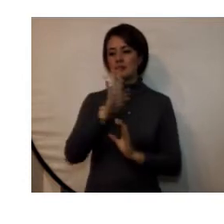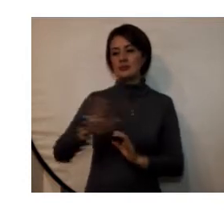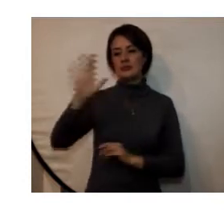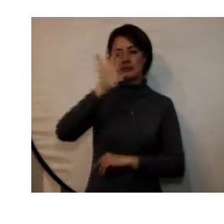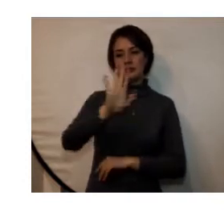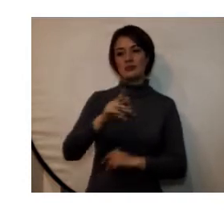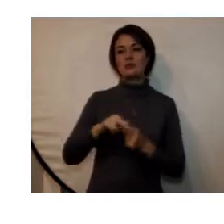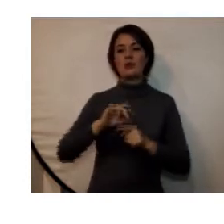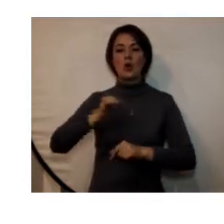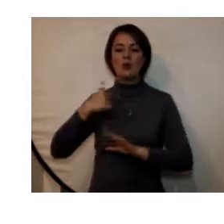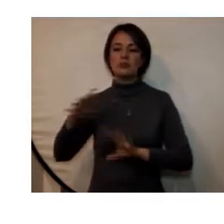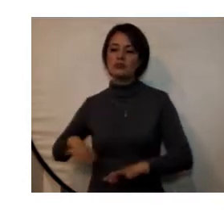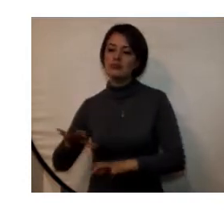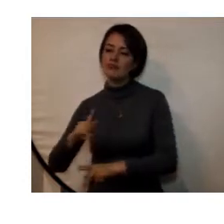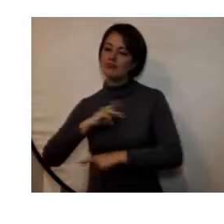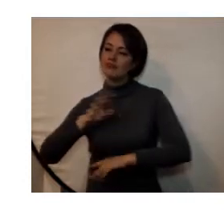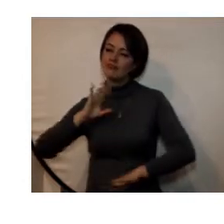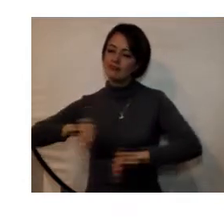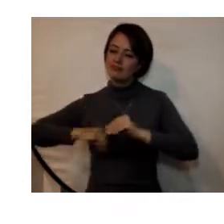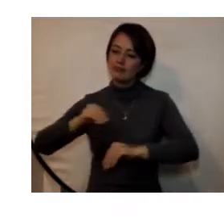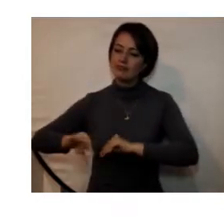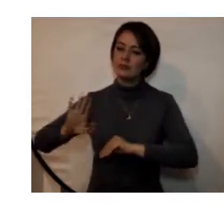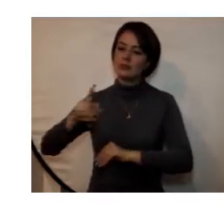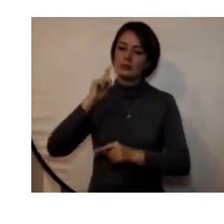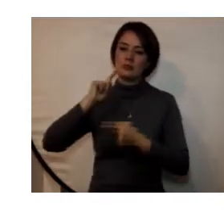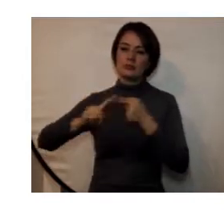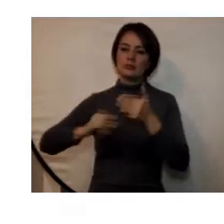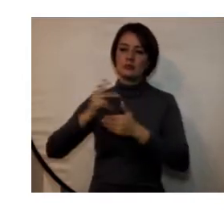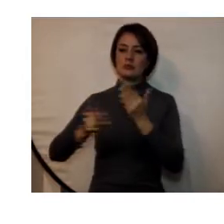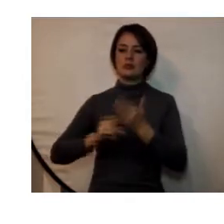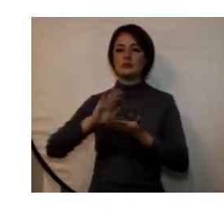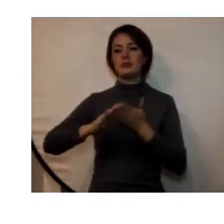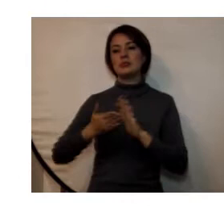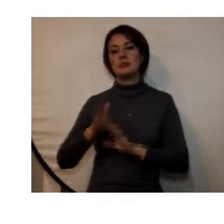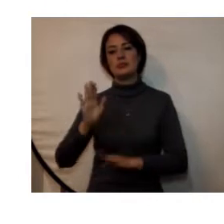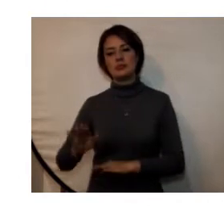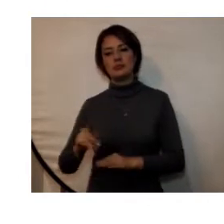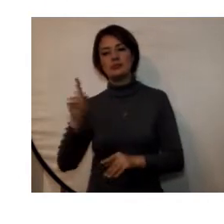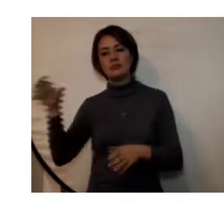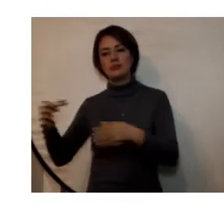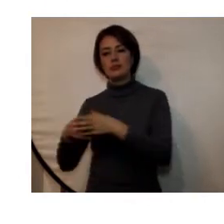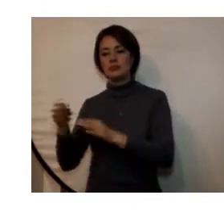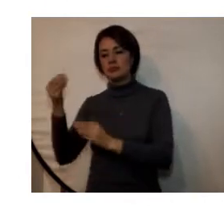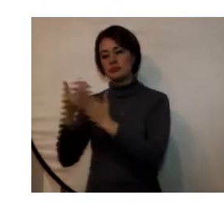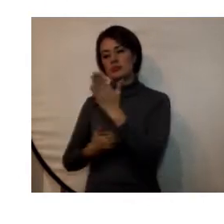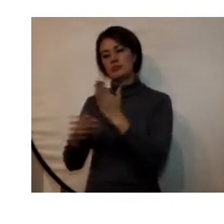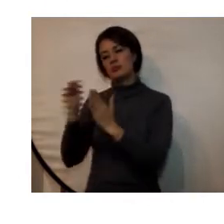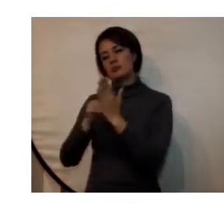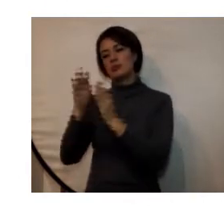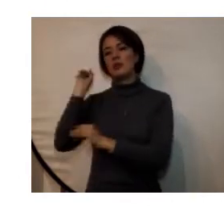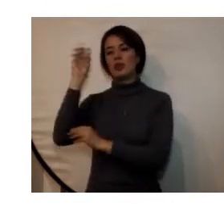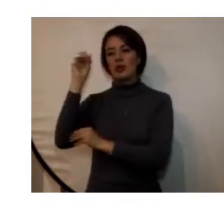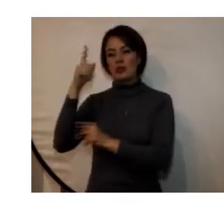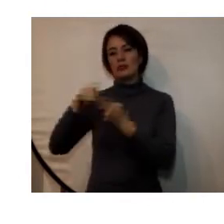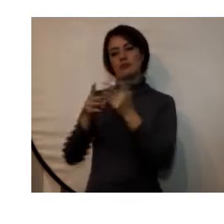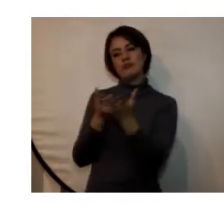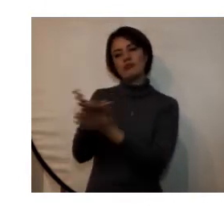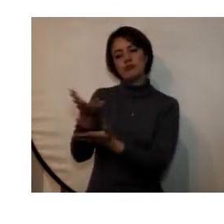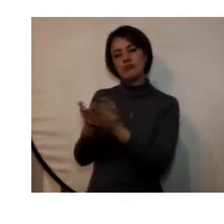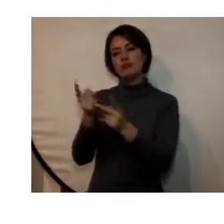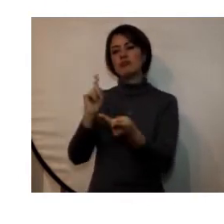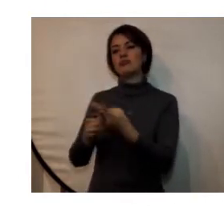las dinámicas propias del desarrollo del proceso de paz en colombia demandaron del instituto el desarrollo de documentos conferencias asesorías